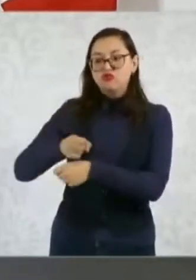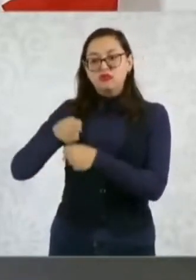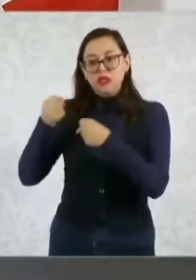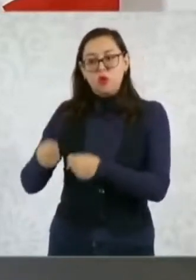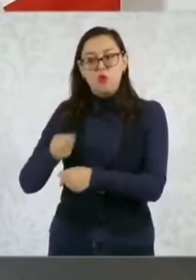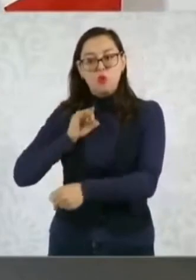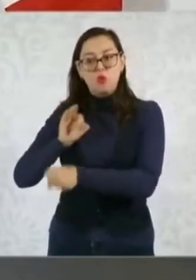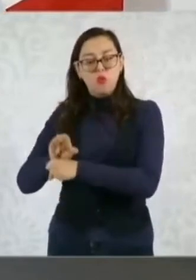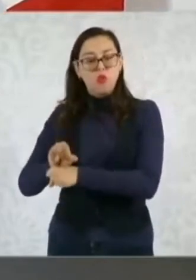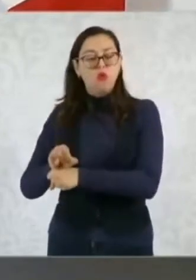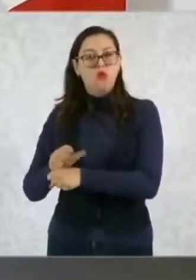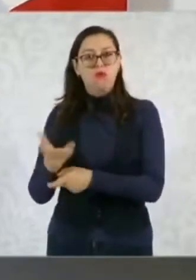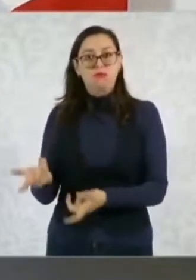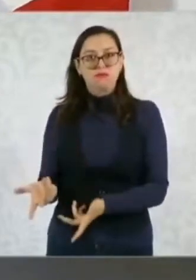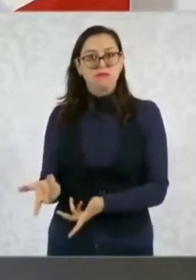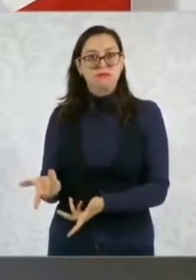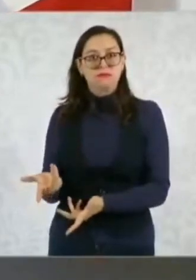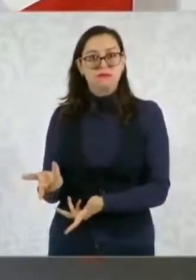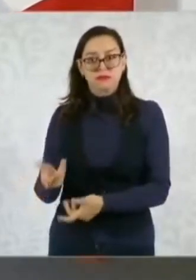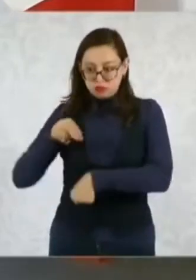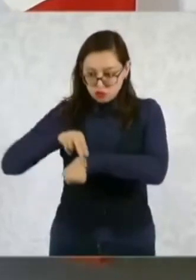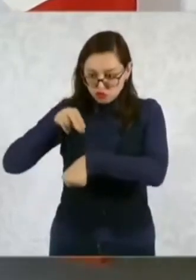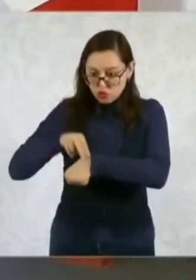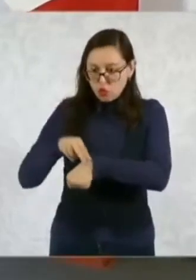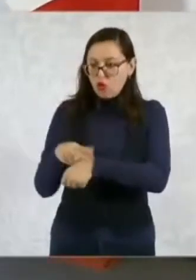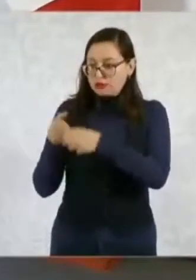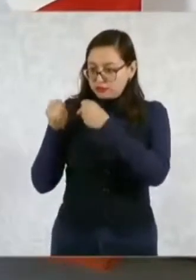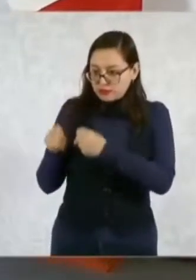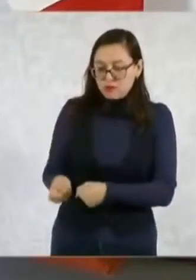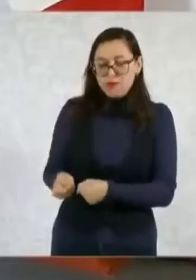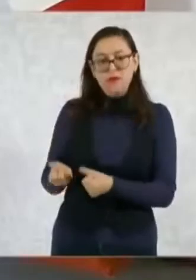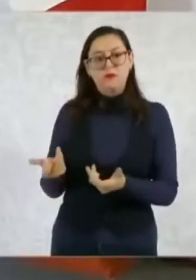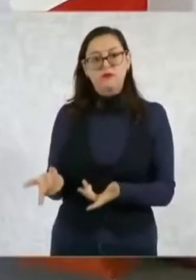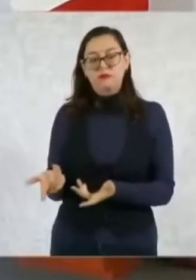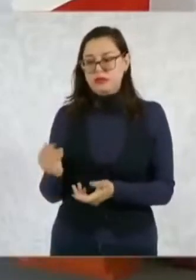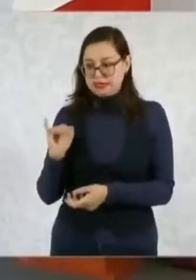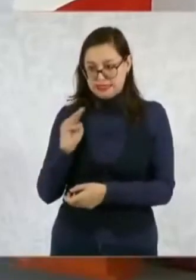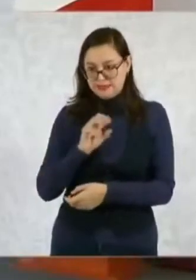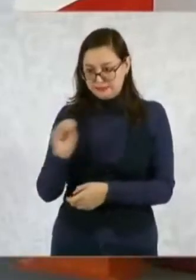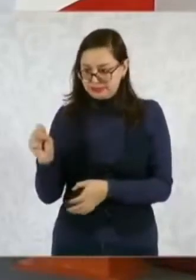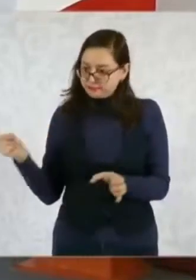no sean discriminadas, porque hacen trabajo digno.